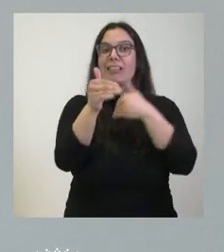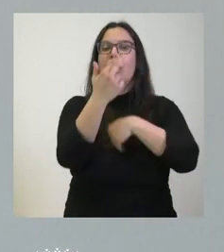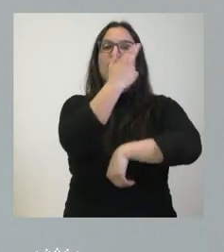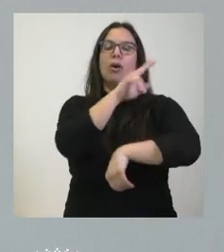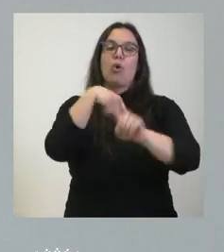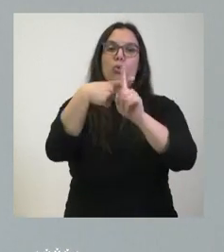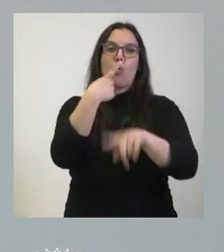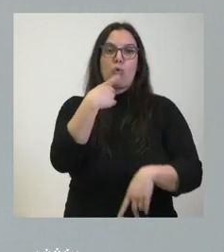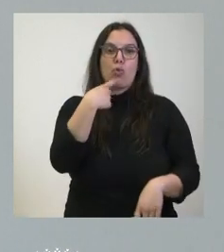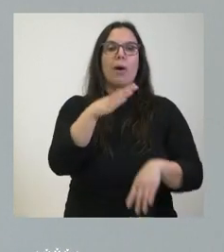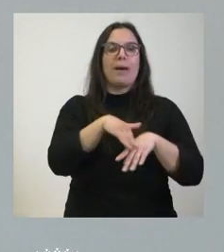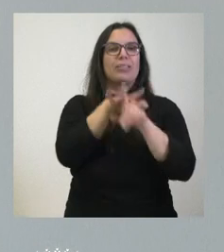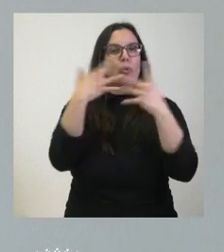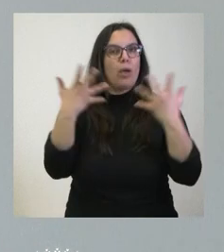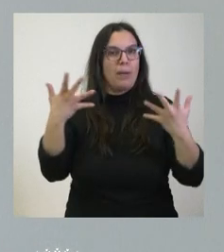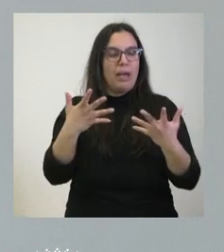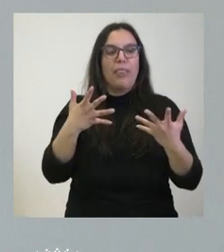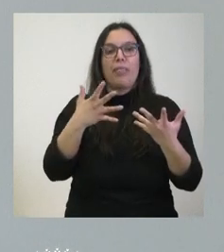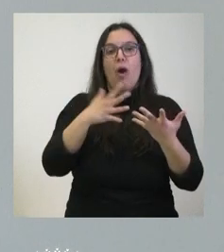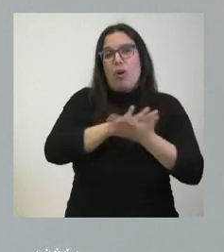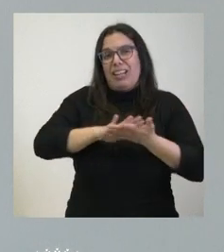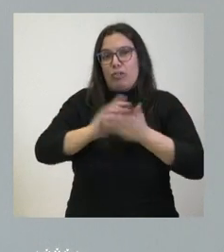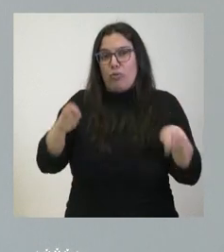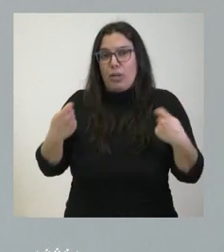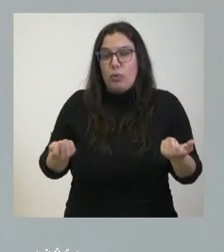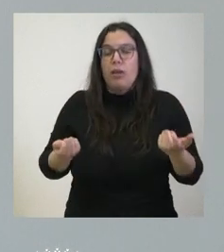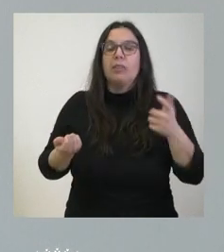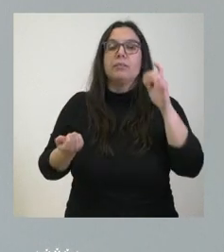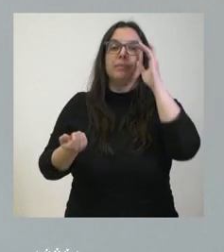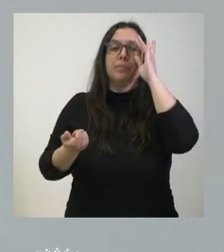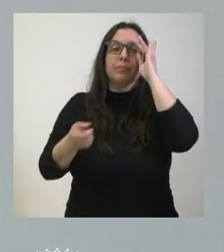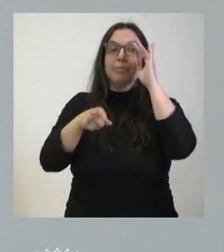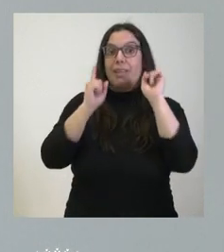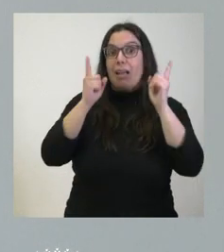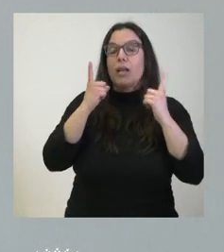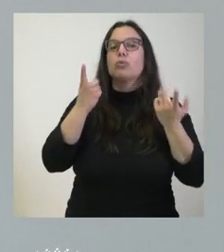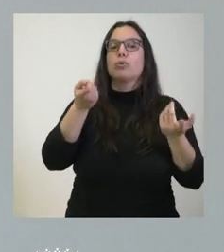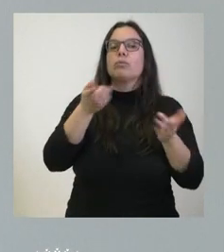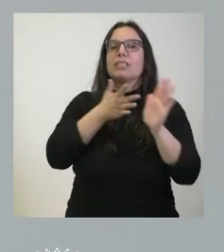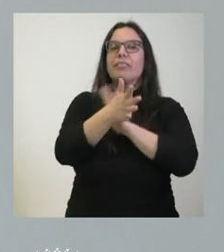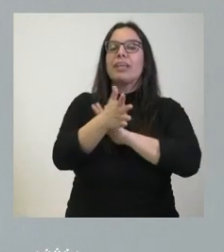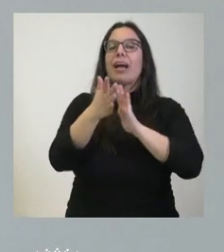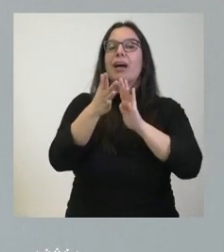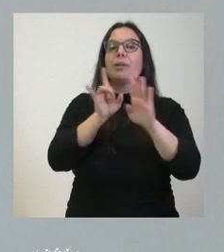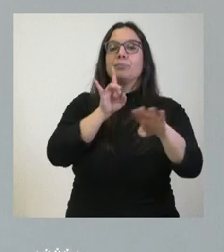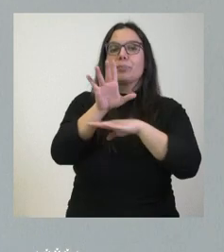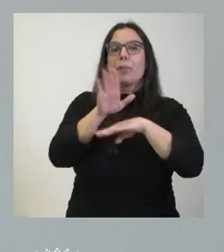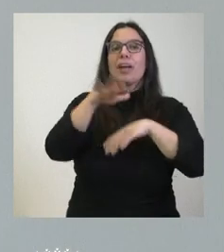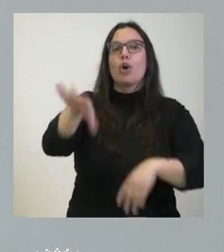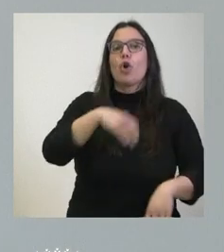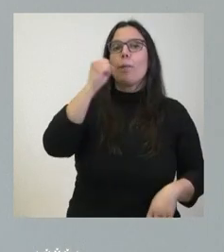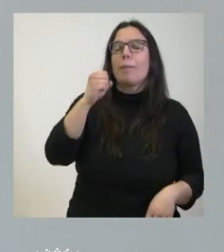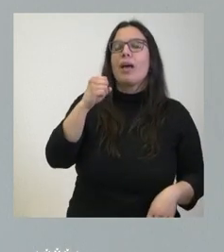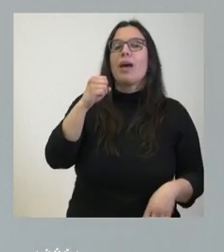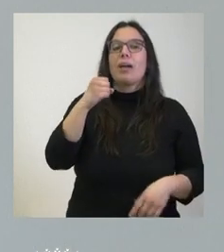también para situaciones de emergencia o catástrofes naturales y en este caso se trata del envío para la adquisición de